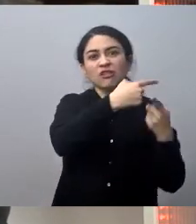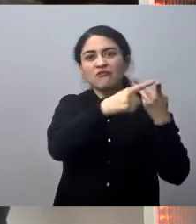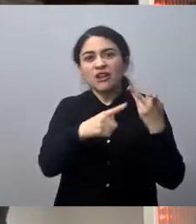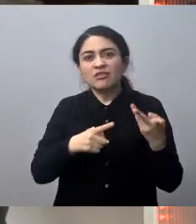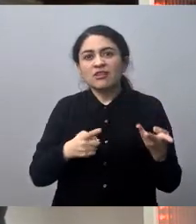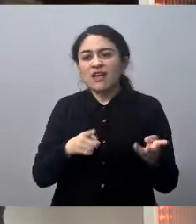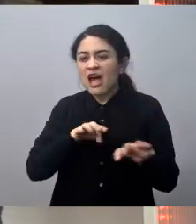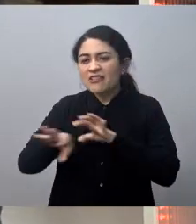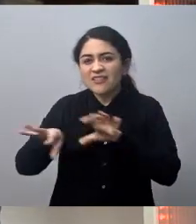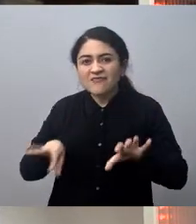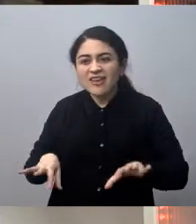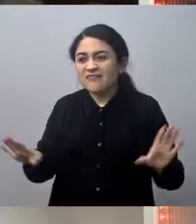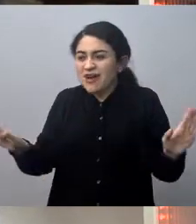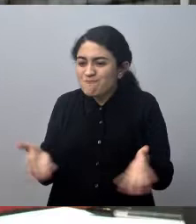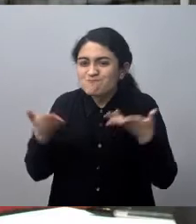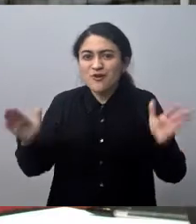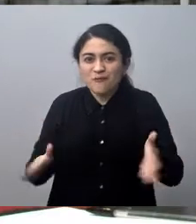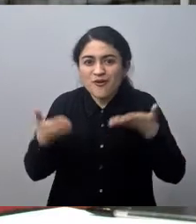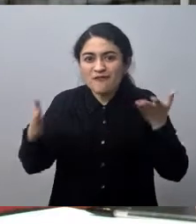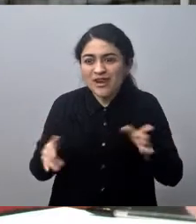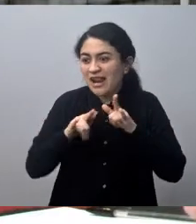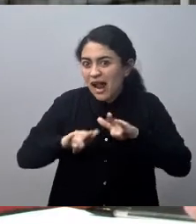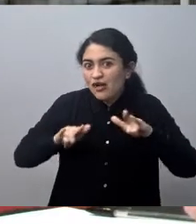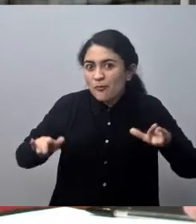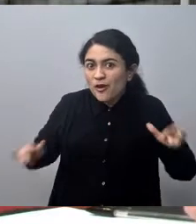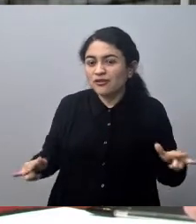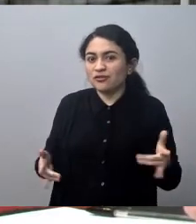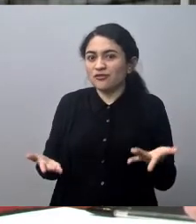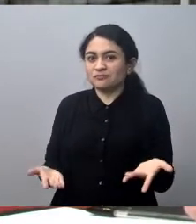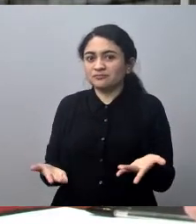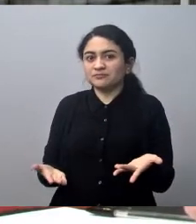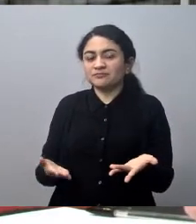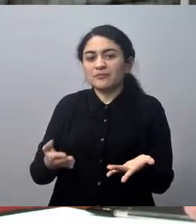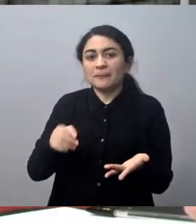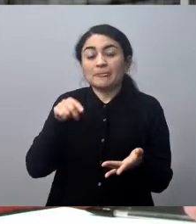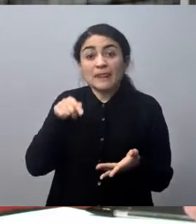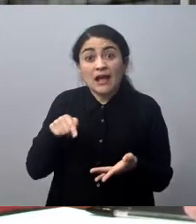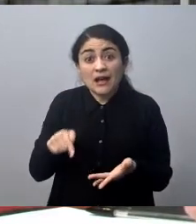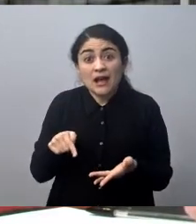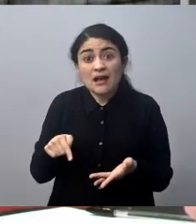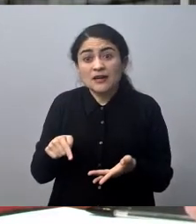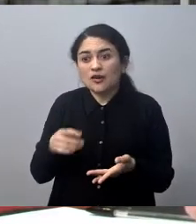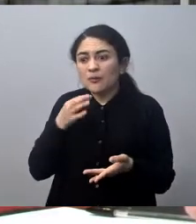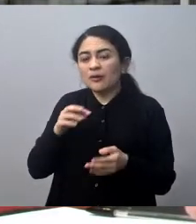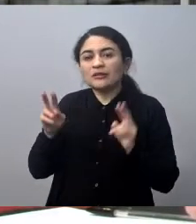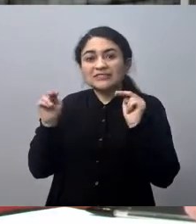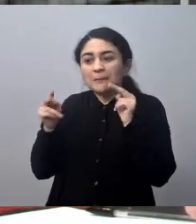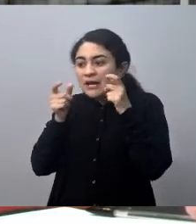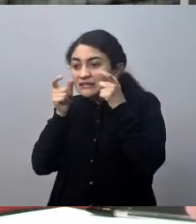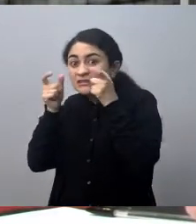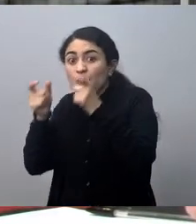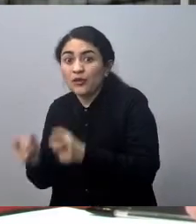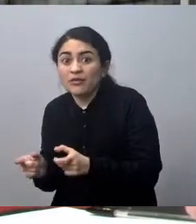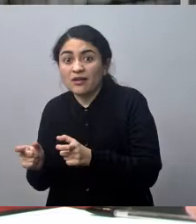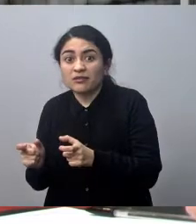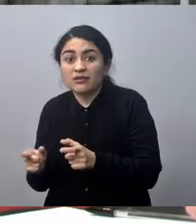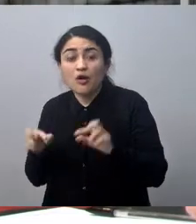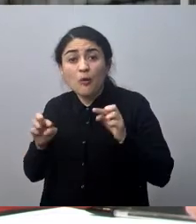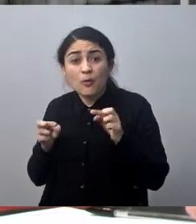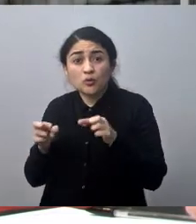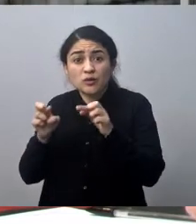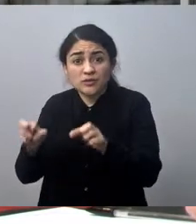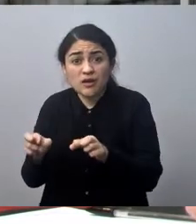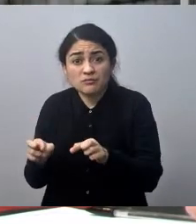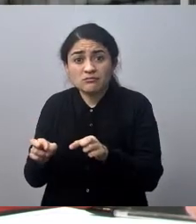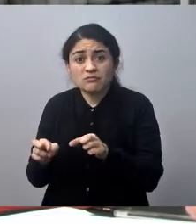que va a potenciar ese lugar porque además tiene otra alternativa aquí se ha planteado que sea para seguridad está la posibilidad de que se instale